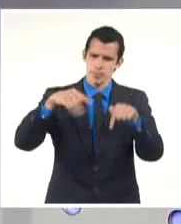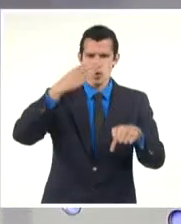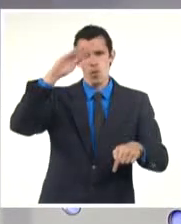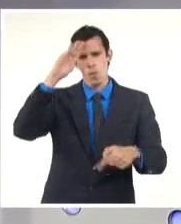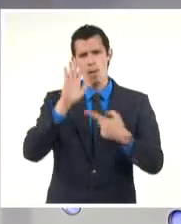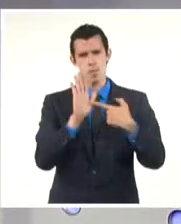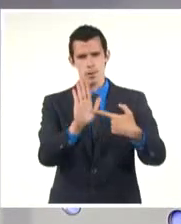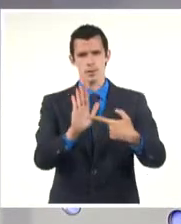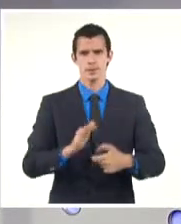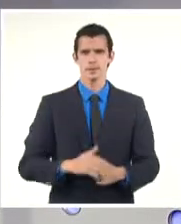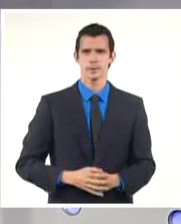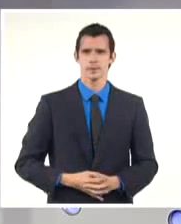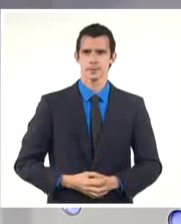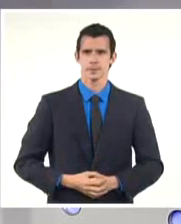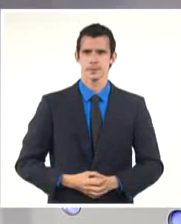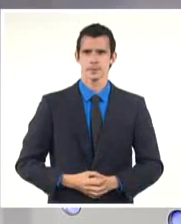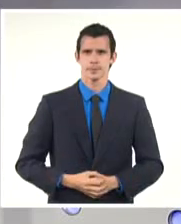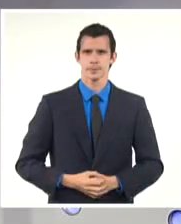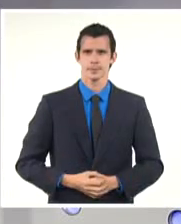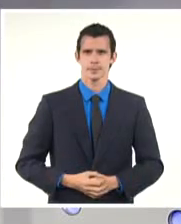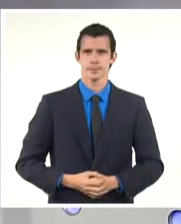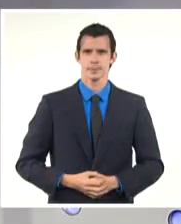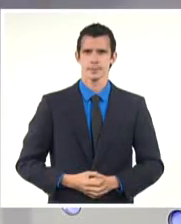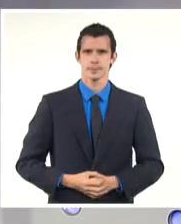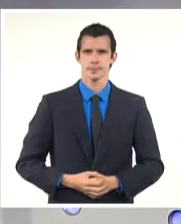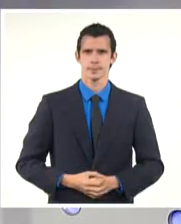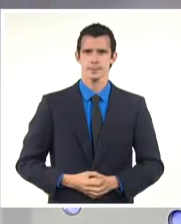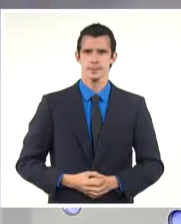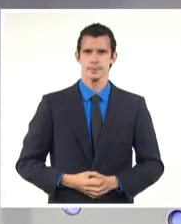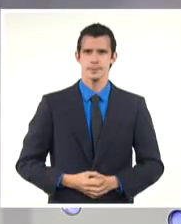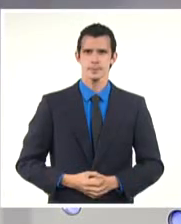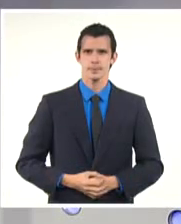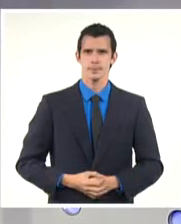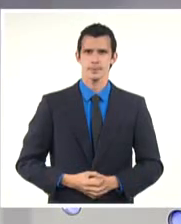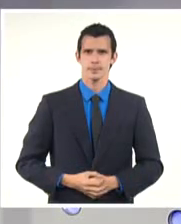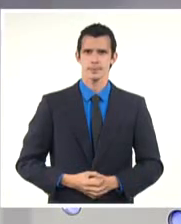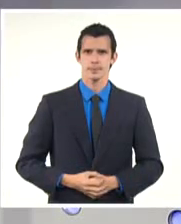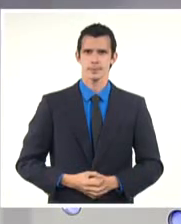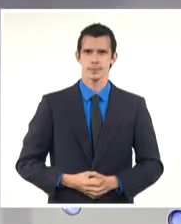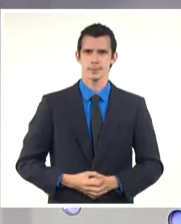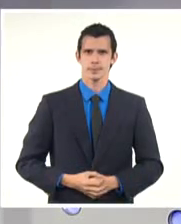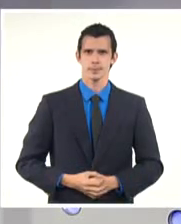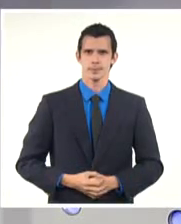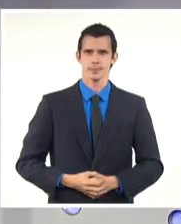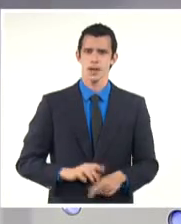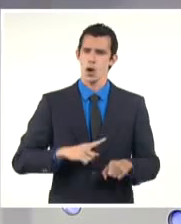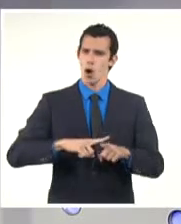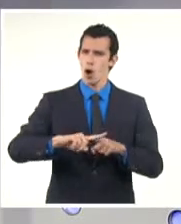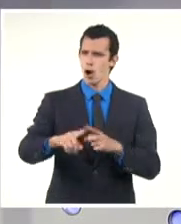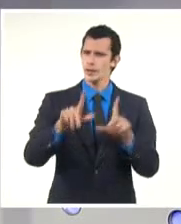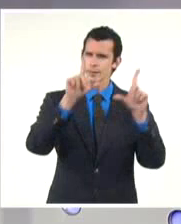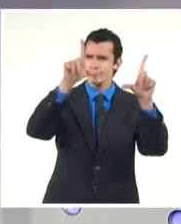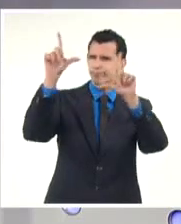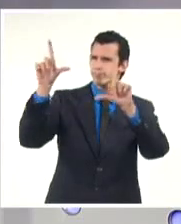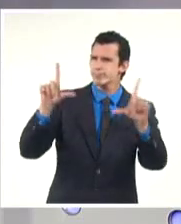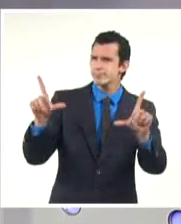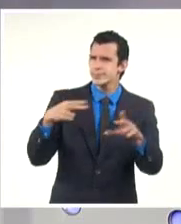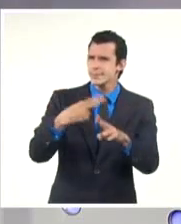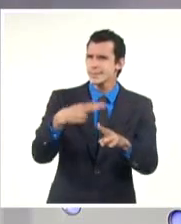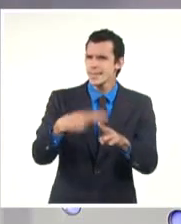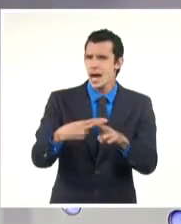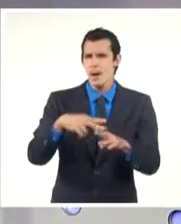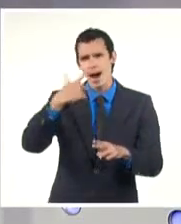Más de las Artes Plásticas abierta al público se encuentra la exposición A la Vuelta de los Cuarenta, homenaje a las cuatro